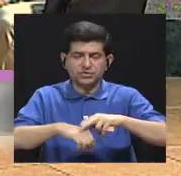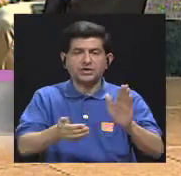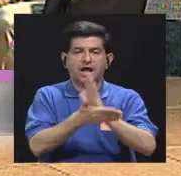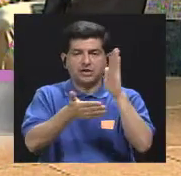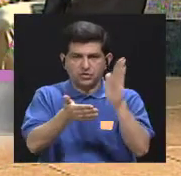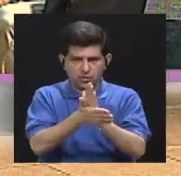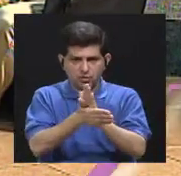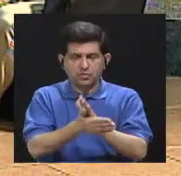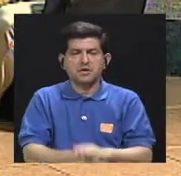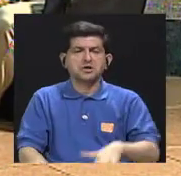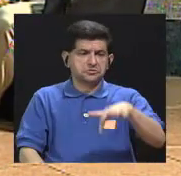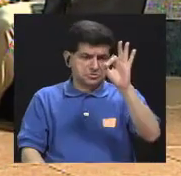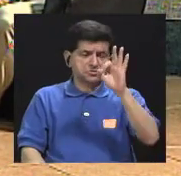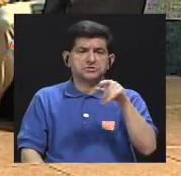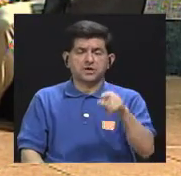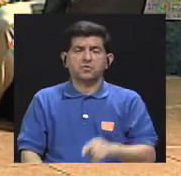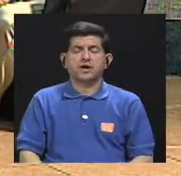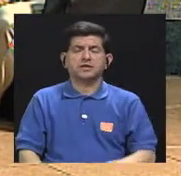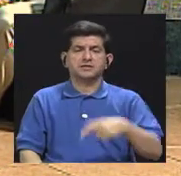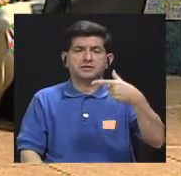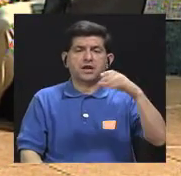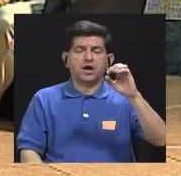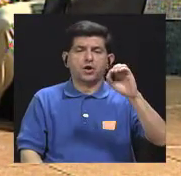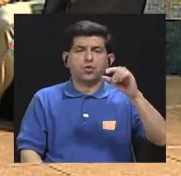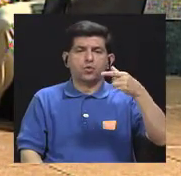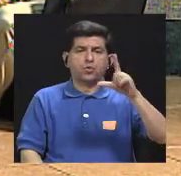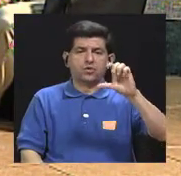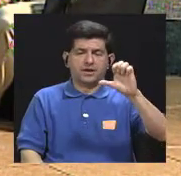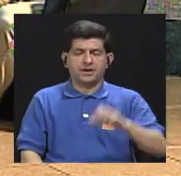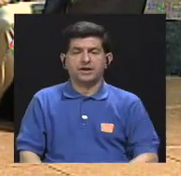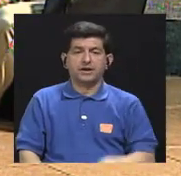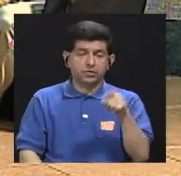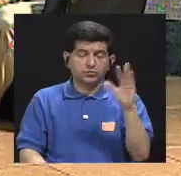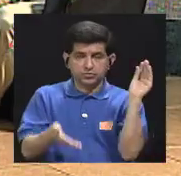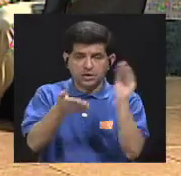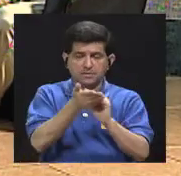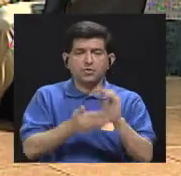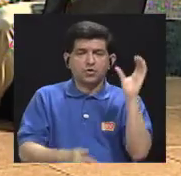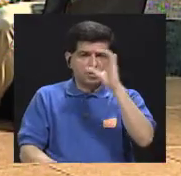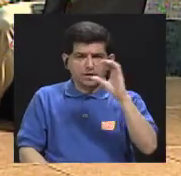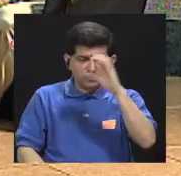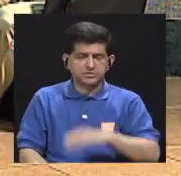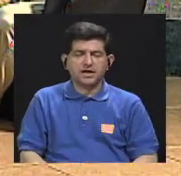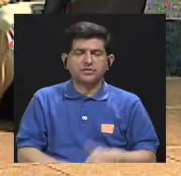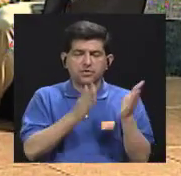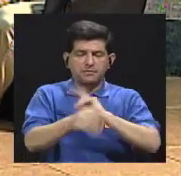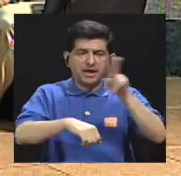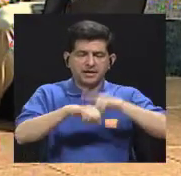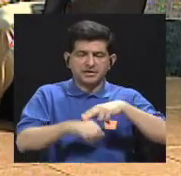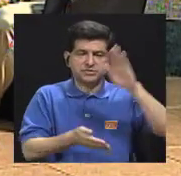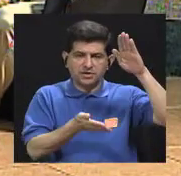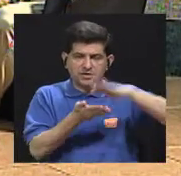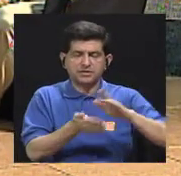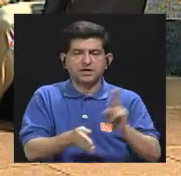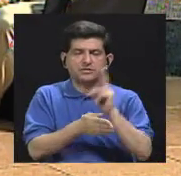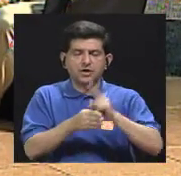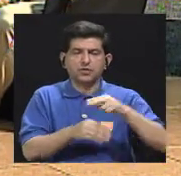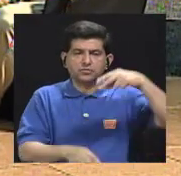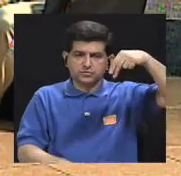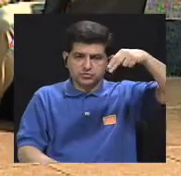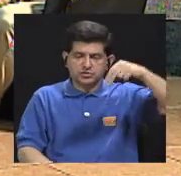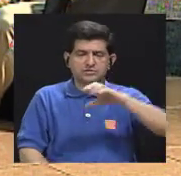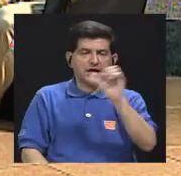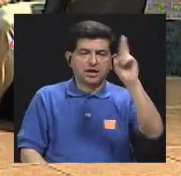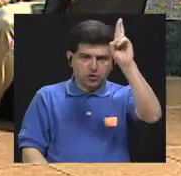documento se consigue en google uno pone el buscador plan nacional para la reducción del consumo de sal y